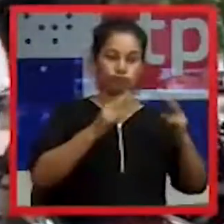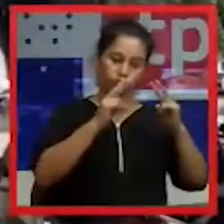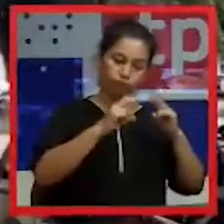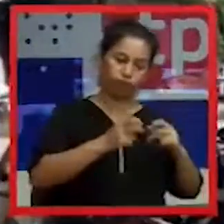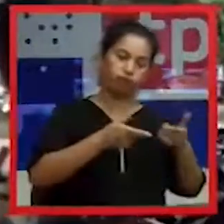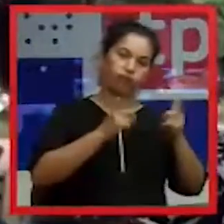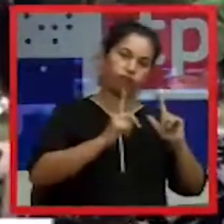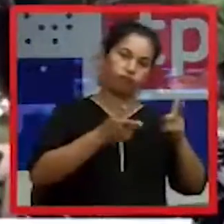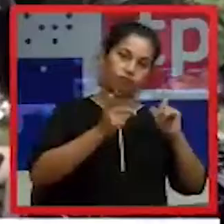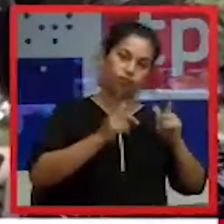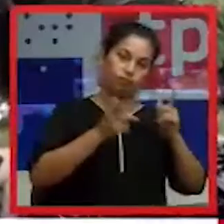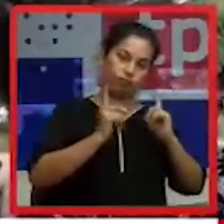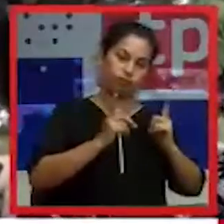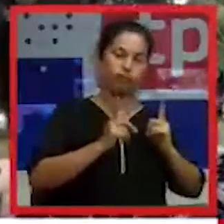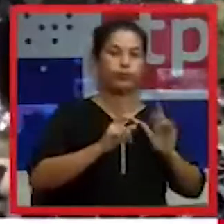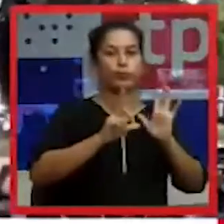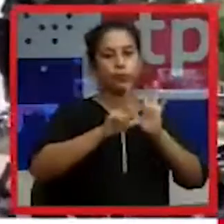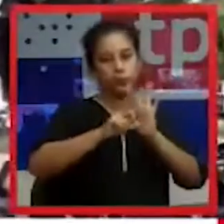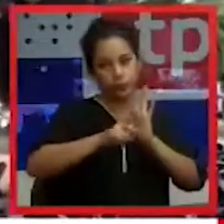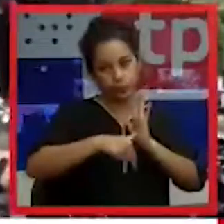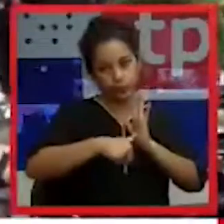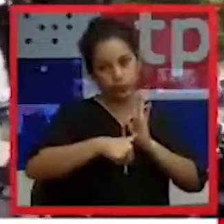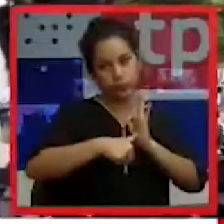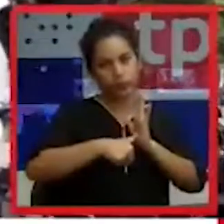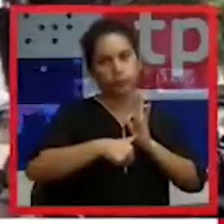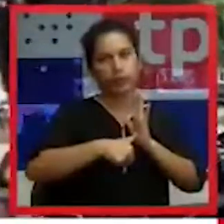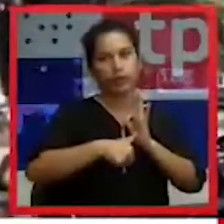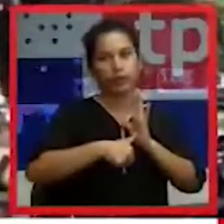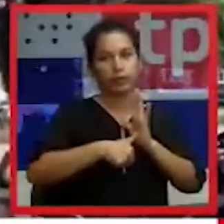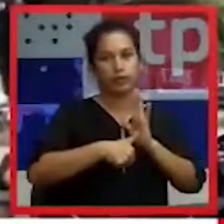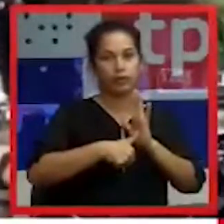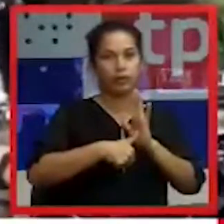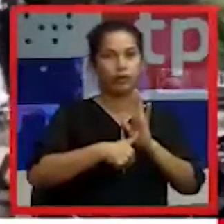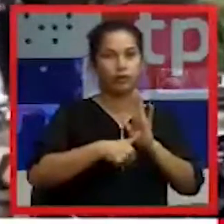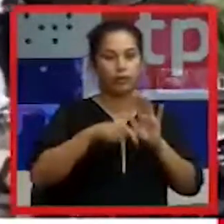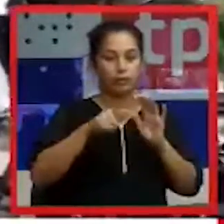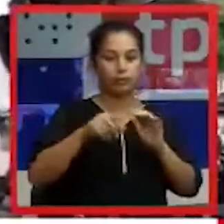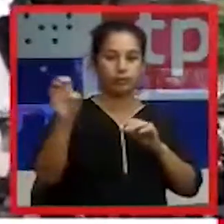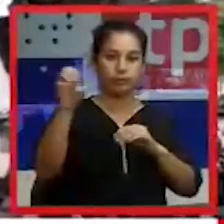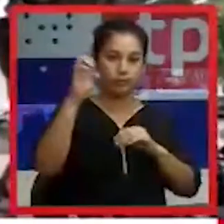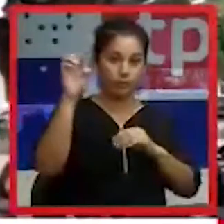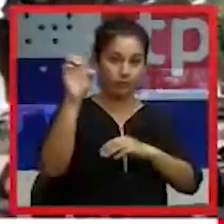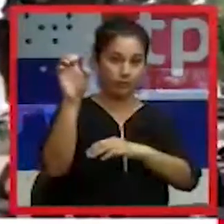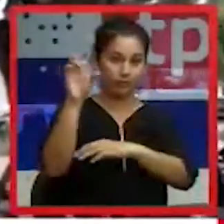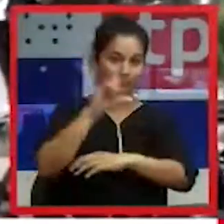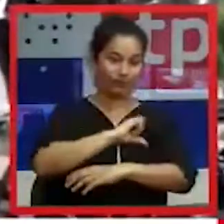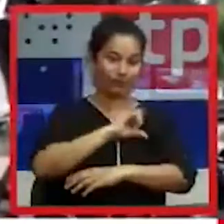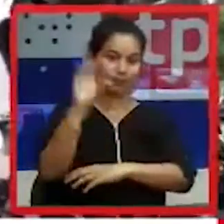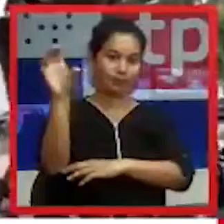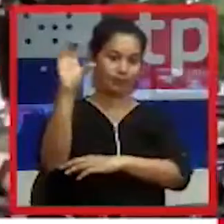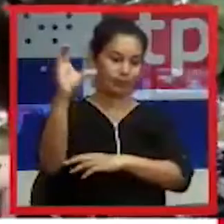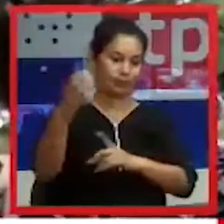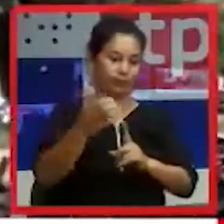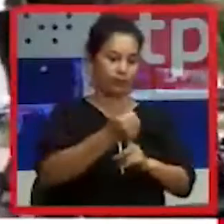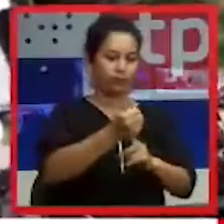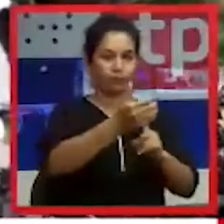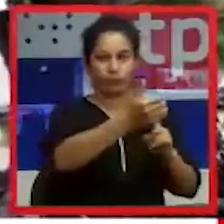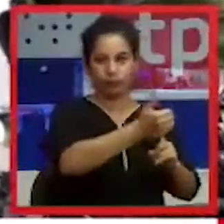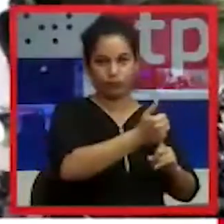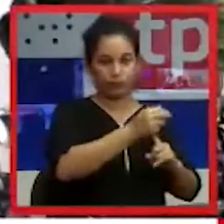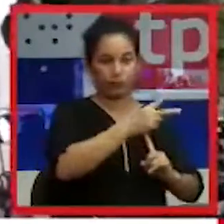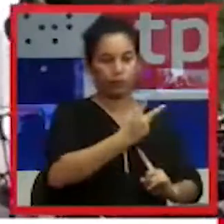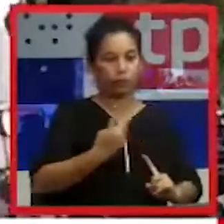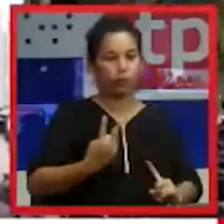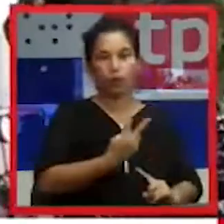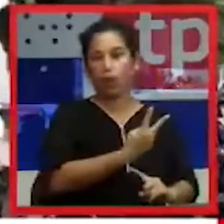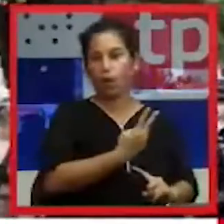El motivo por el cual se ha intervino la Fuerza Especial de Lucha contra la Violencia es que antes de la intervención, la